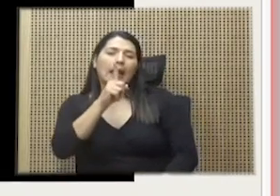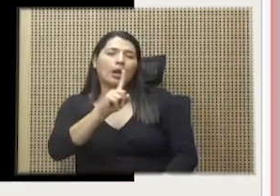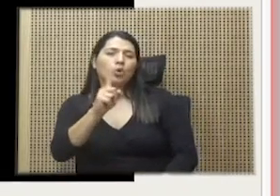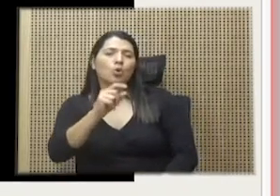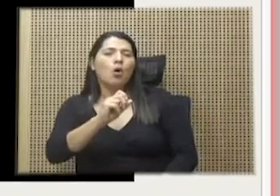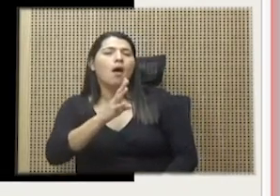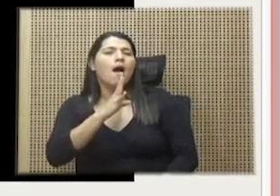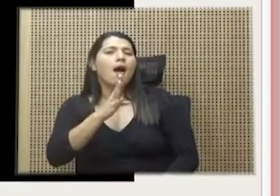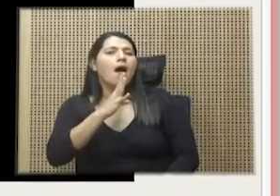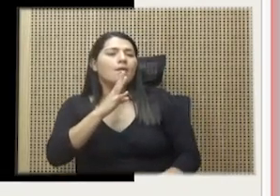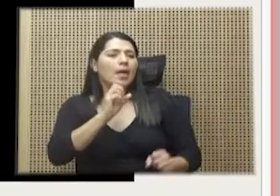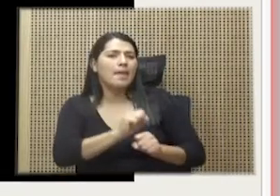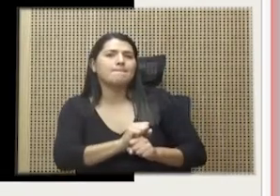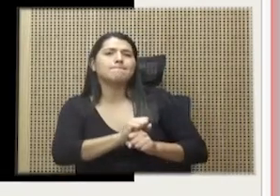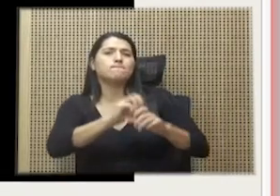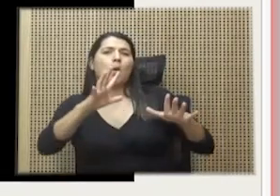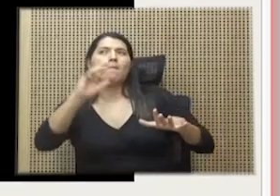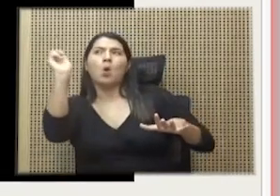este caballero.